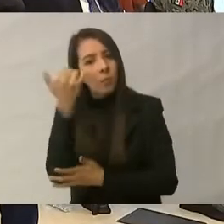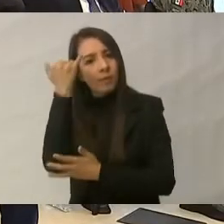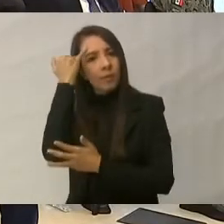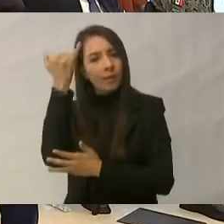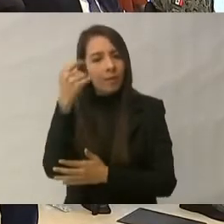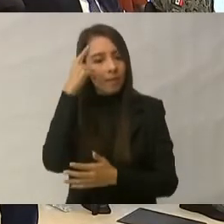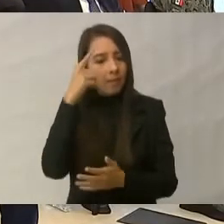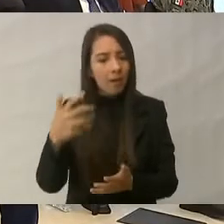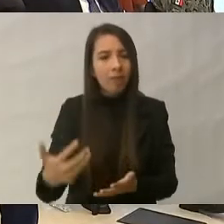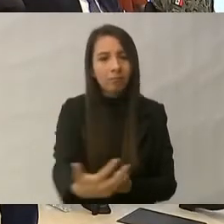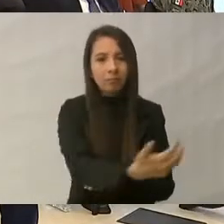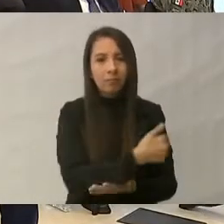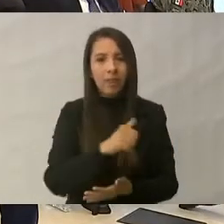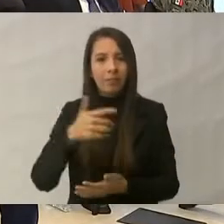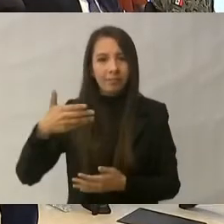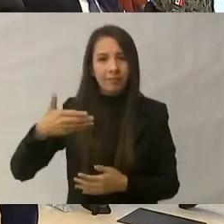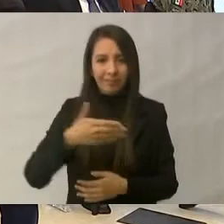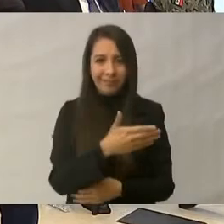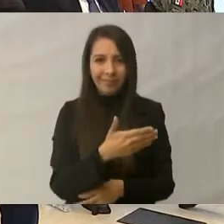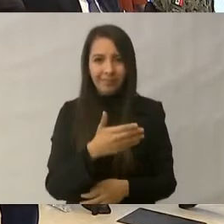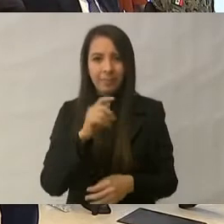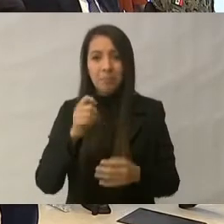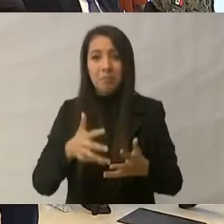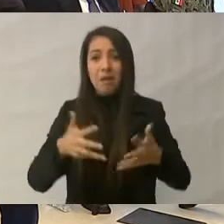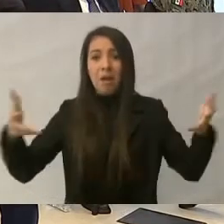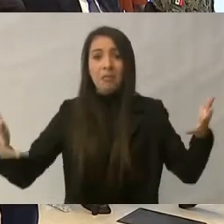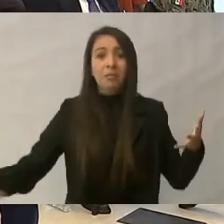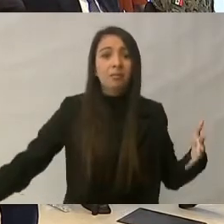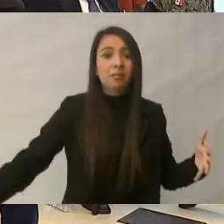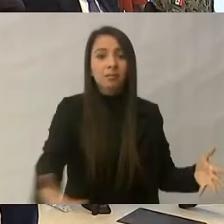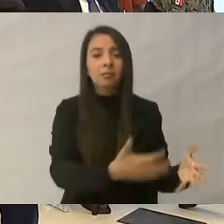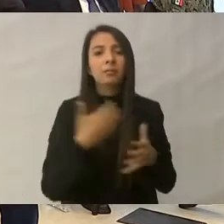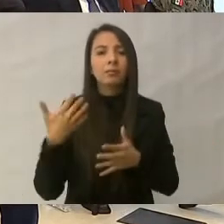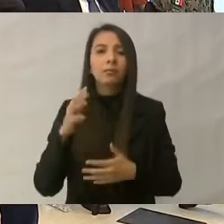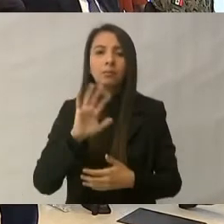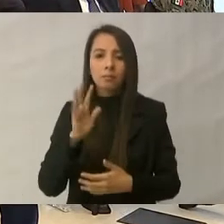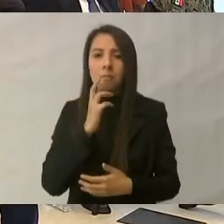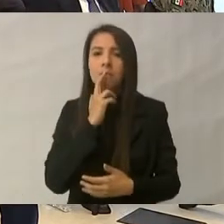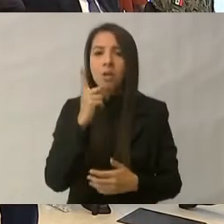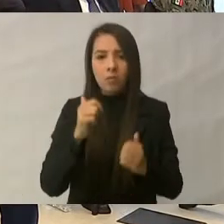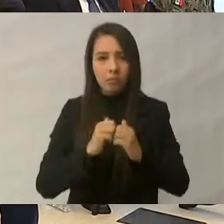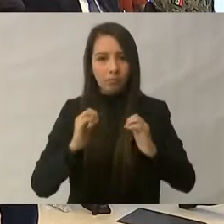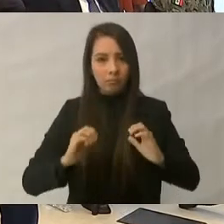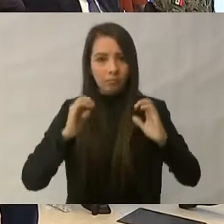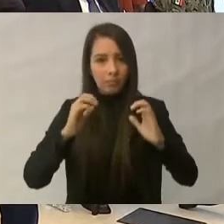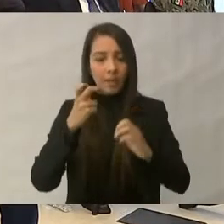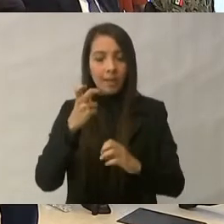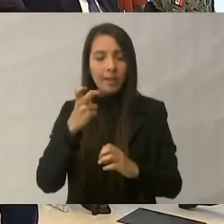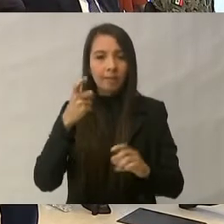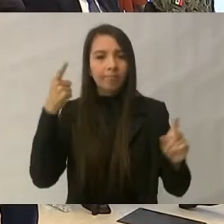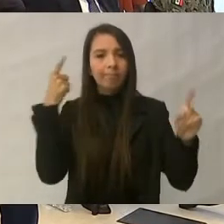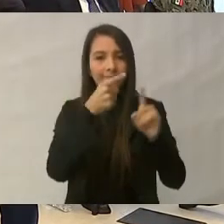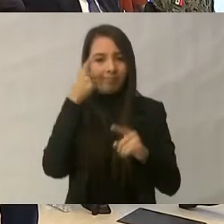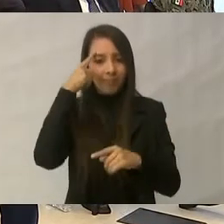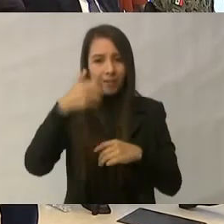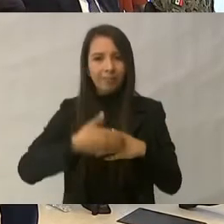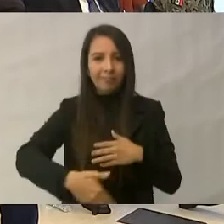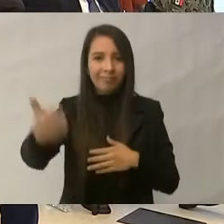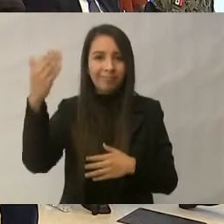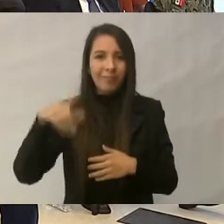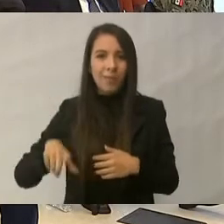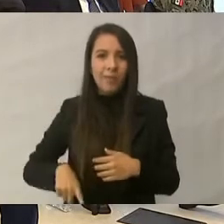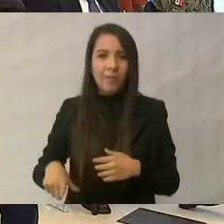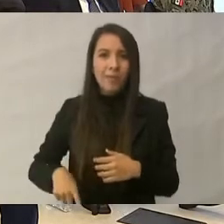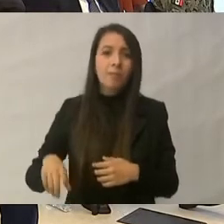No es capturar mejor, más, perdón, sino capturar mejor. Es la meta que nos hemos trazado para esta administración, para que